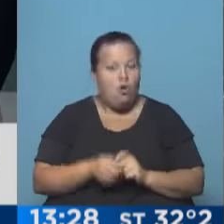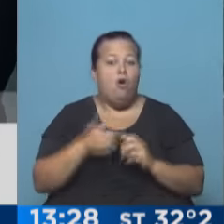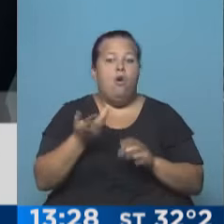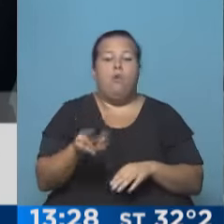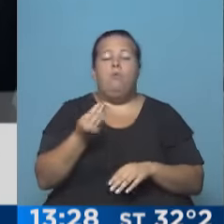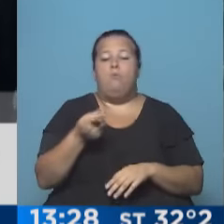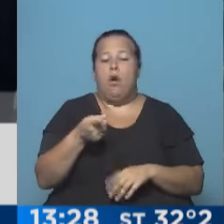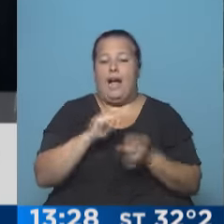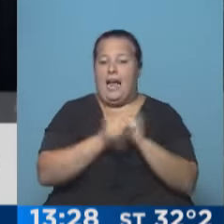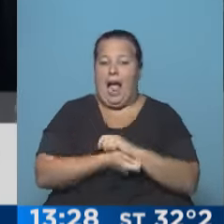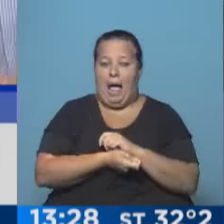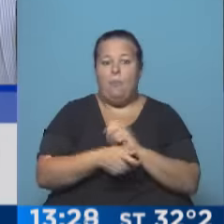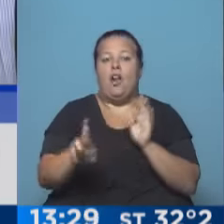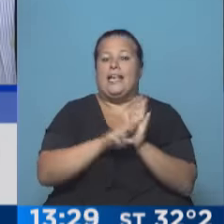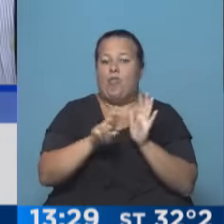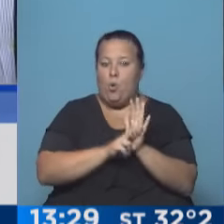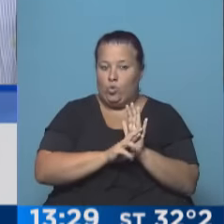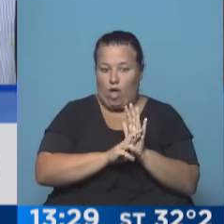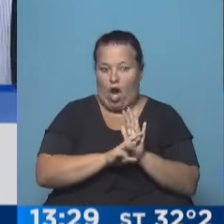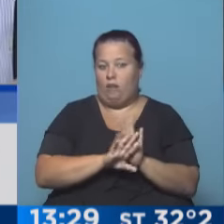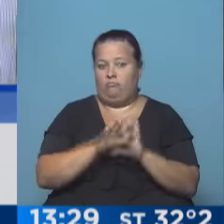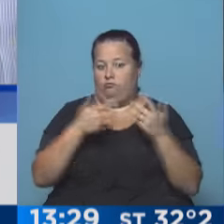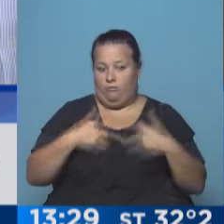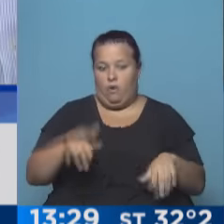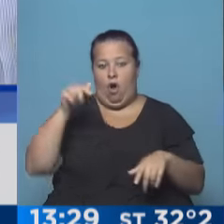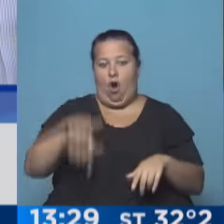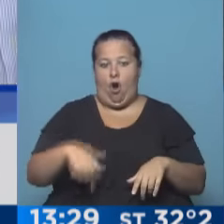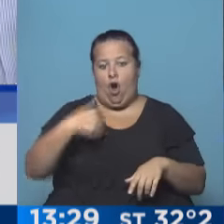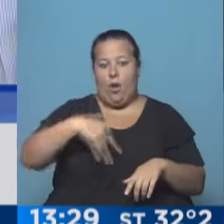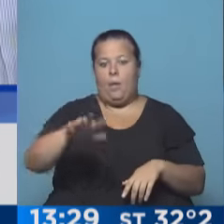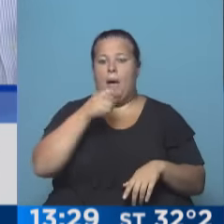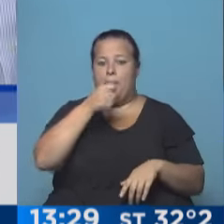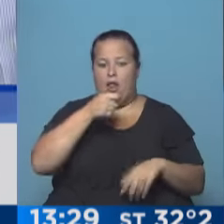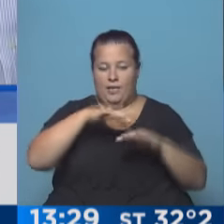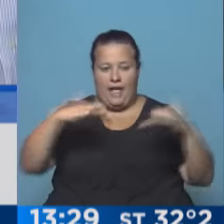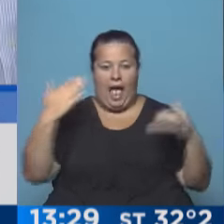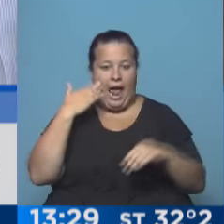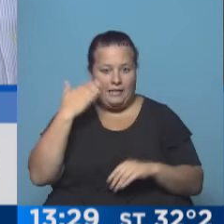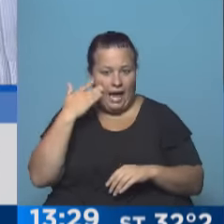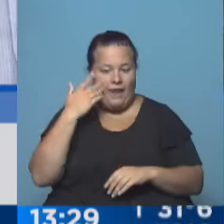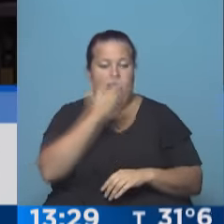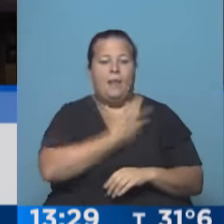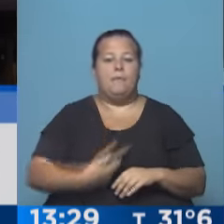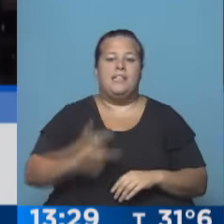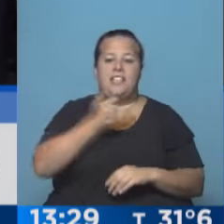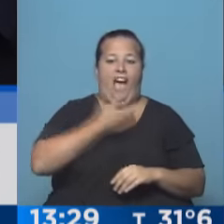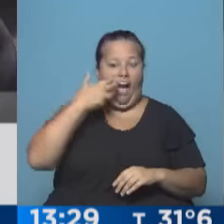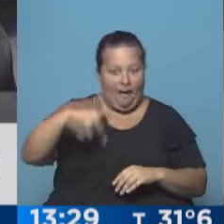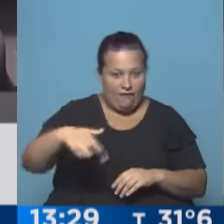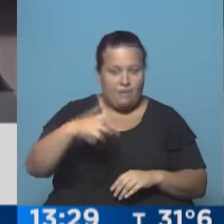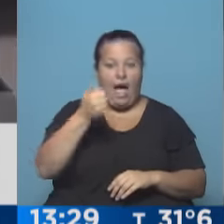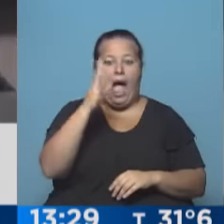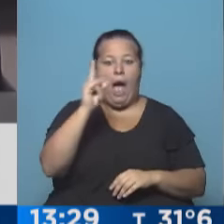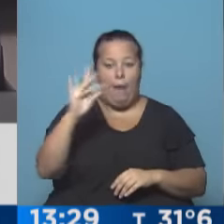modificaciones por resolución simple, hoy va a haber una conferencia de prensa esta tarde del titular de la AFIP, Alberto